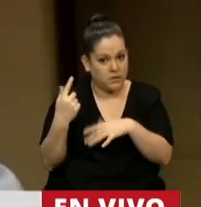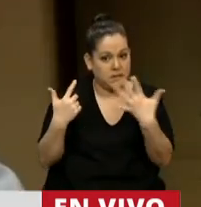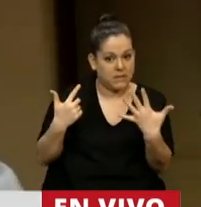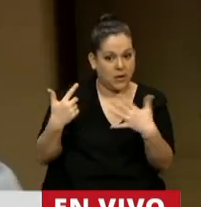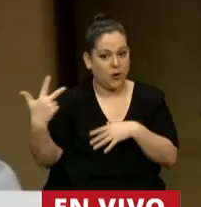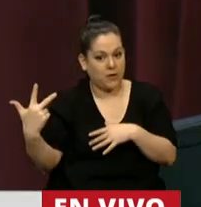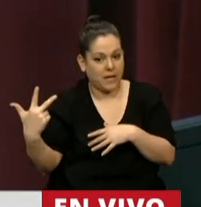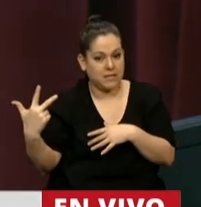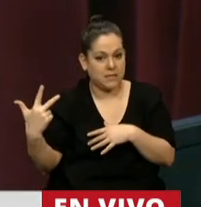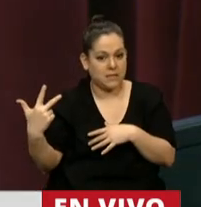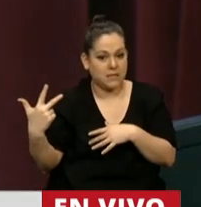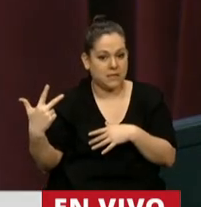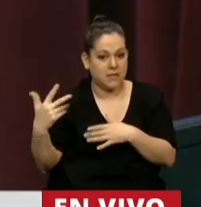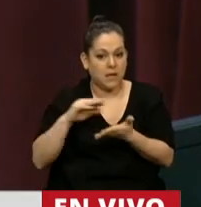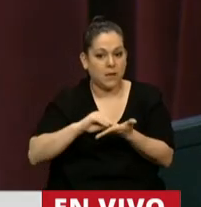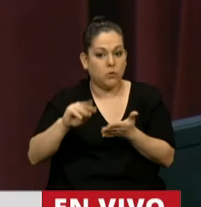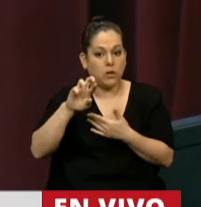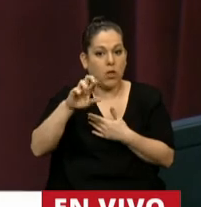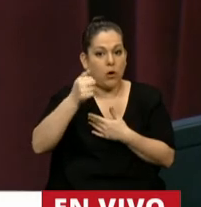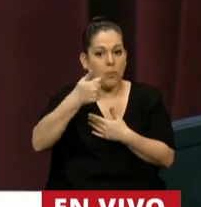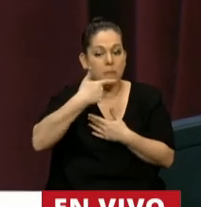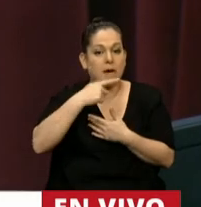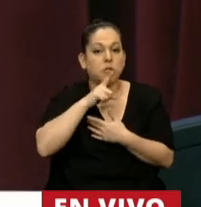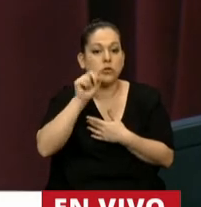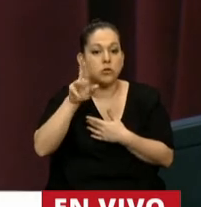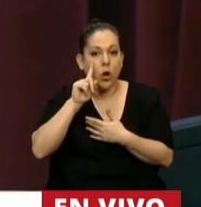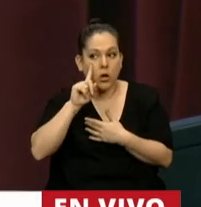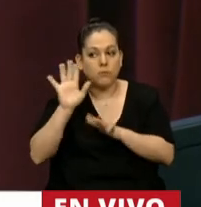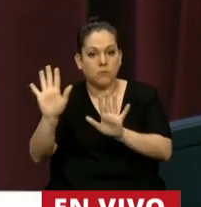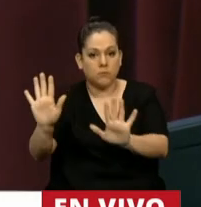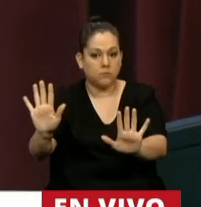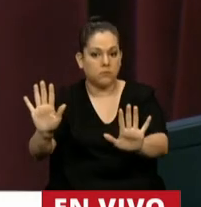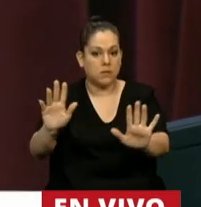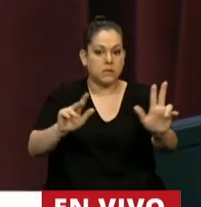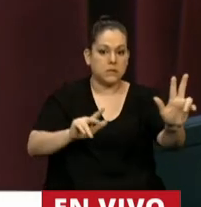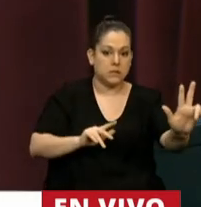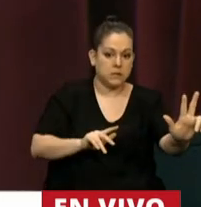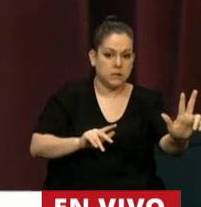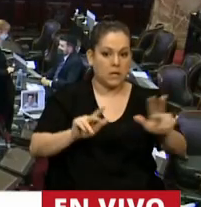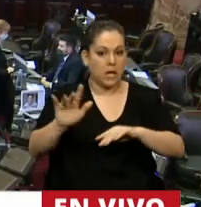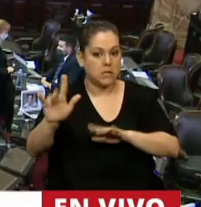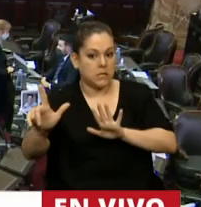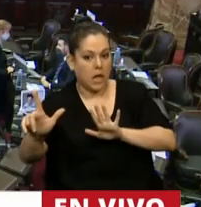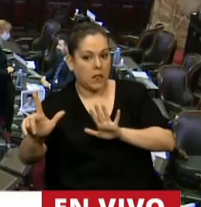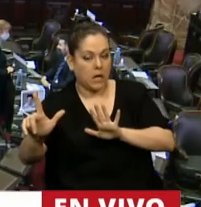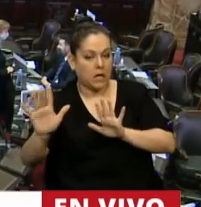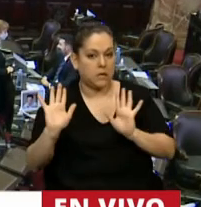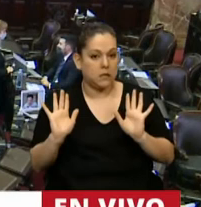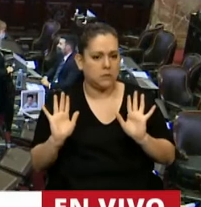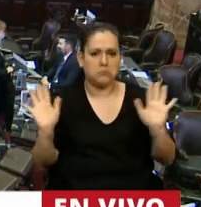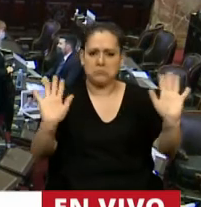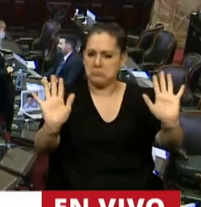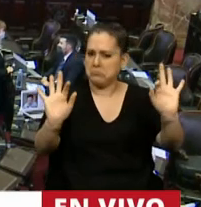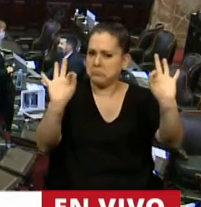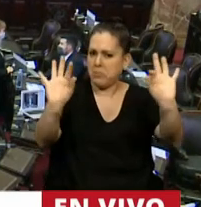Pastori, pero bueno. Perdón, lo tengo anotado. Si son 7 y 3... No, está perfecto, presidente,